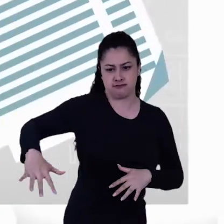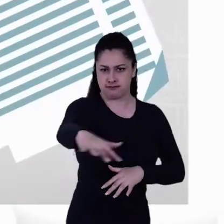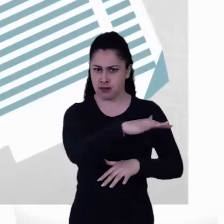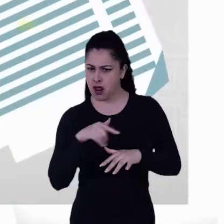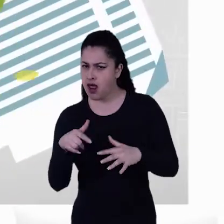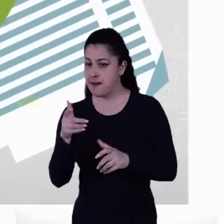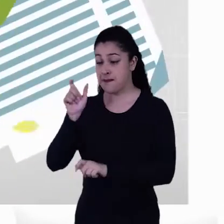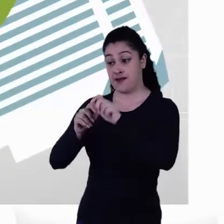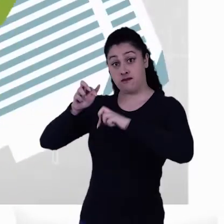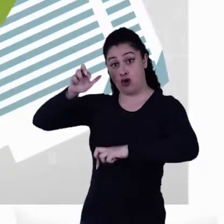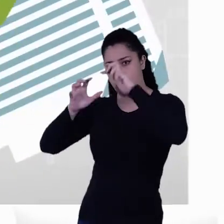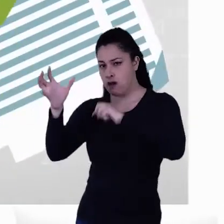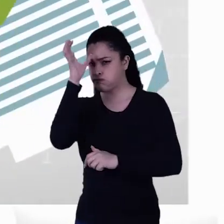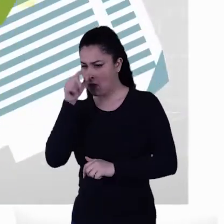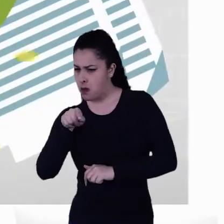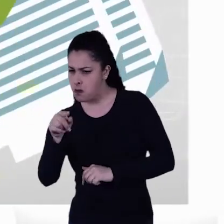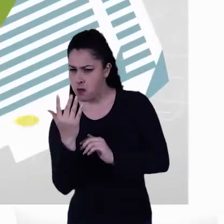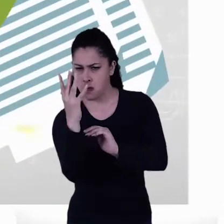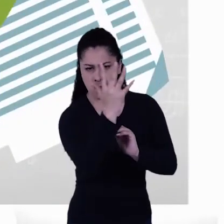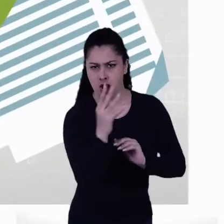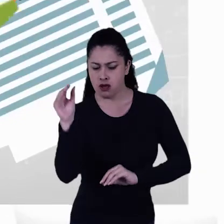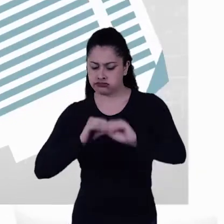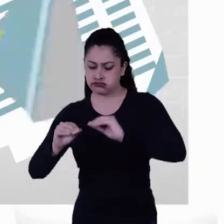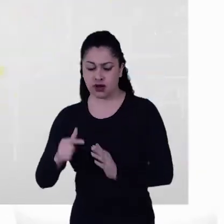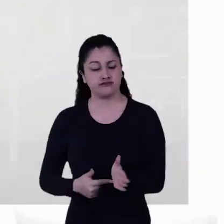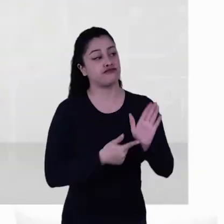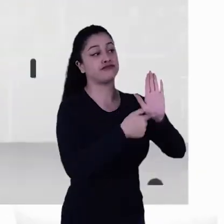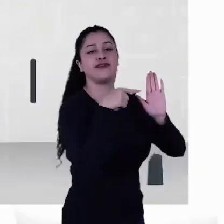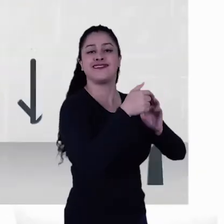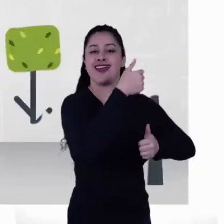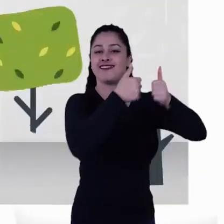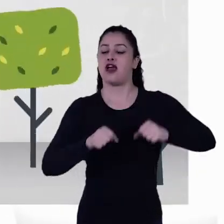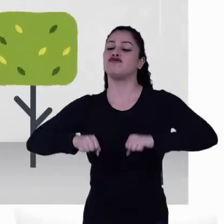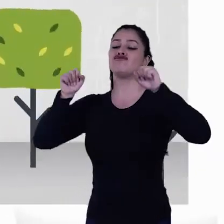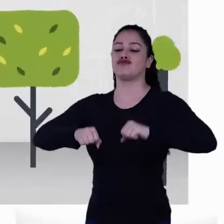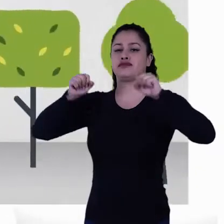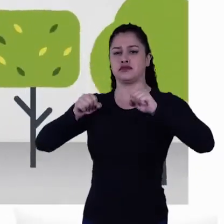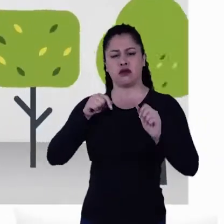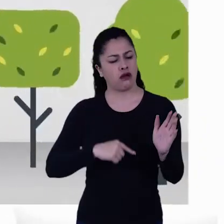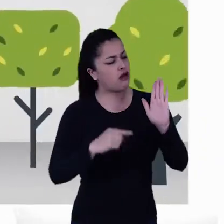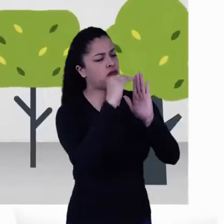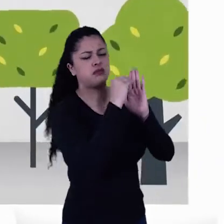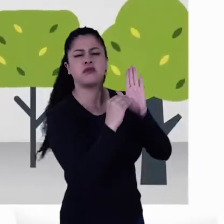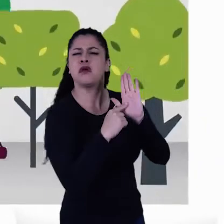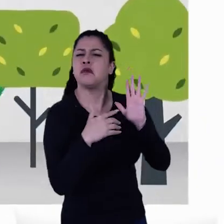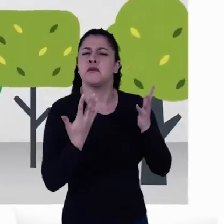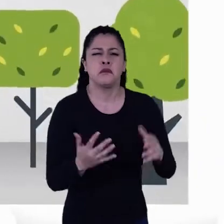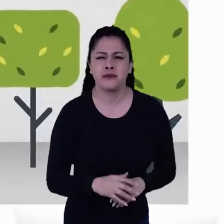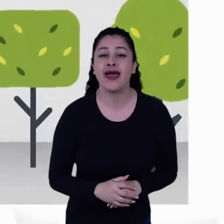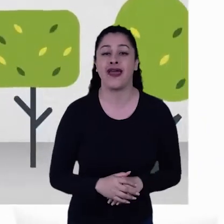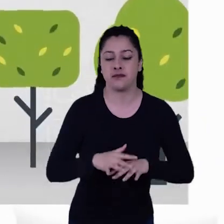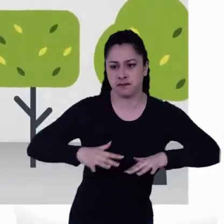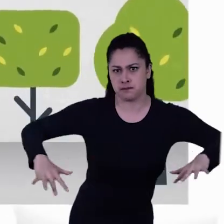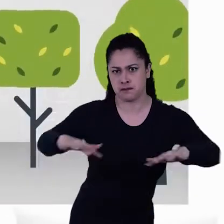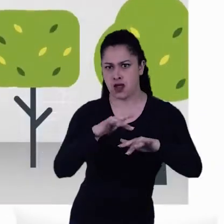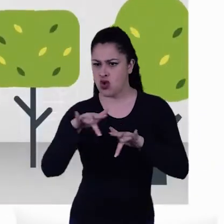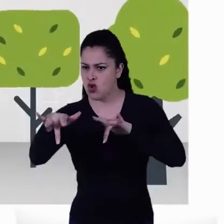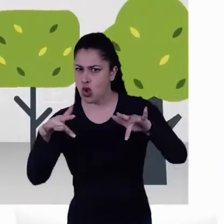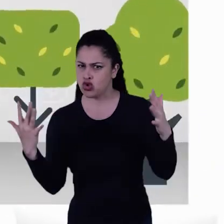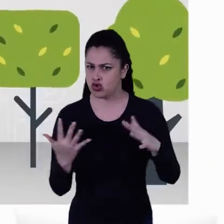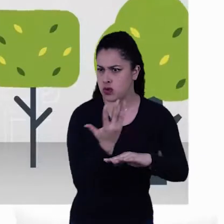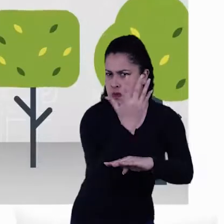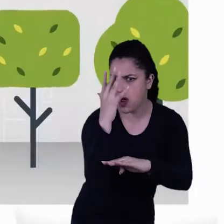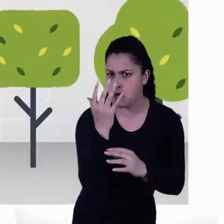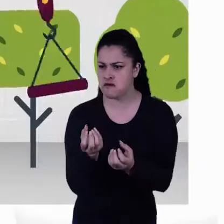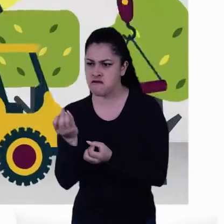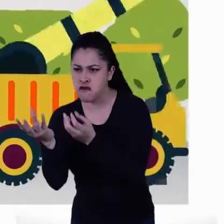expertos y aprobado por las autoridades competentes. Define la ubicación de especies, cantidades de árboles, zonas verdes y